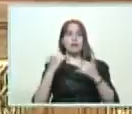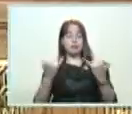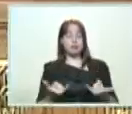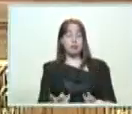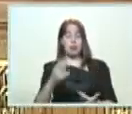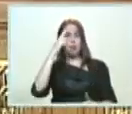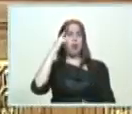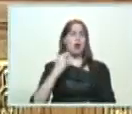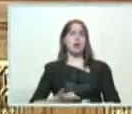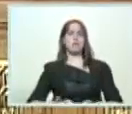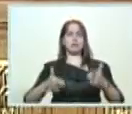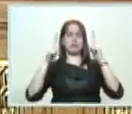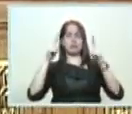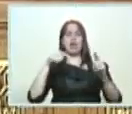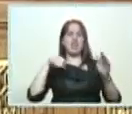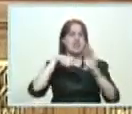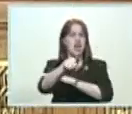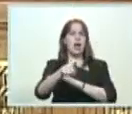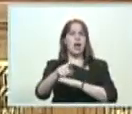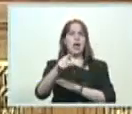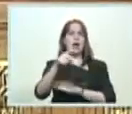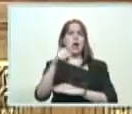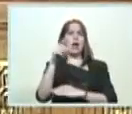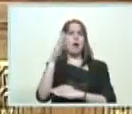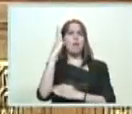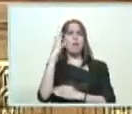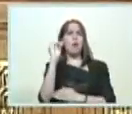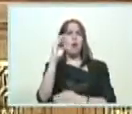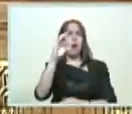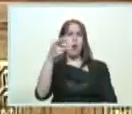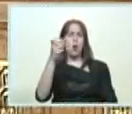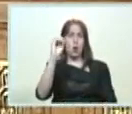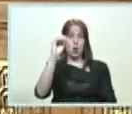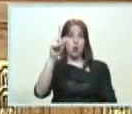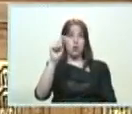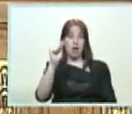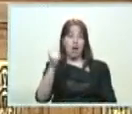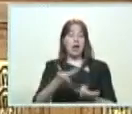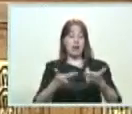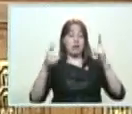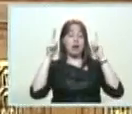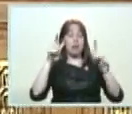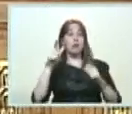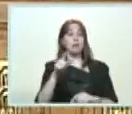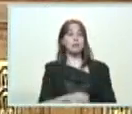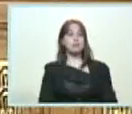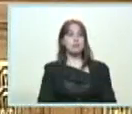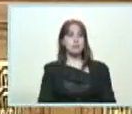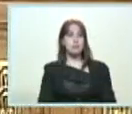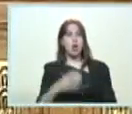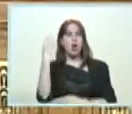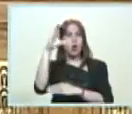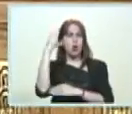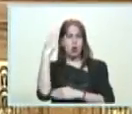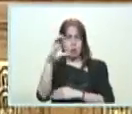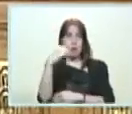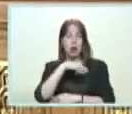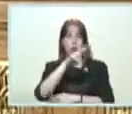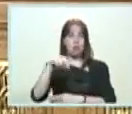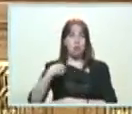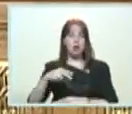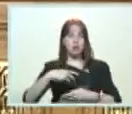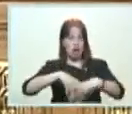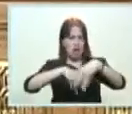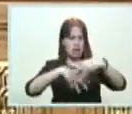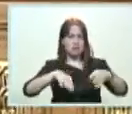libertador Simón Bolívar a Bogotá. 198 años que liberamos Bogotá. Nuestro ejército de